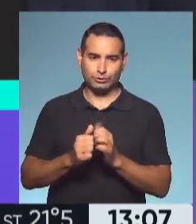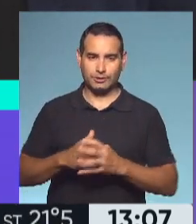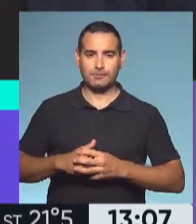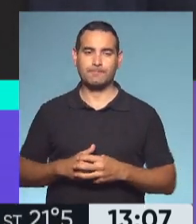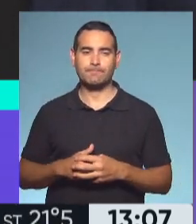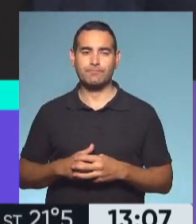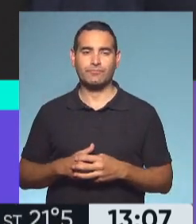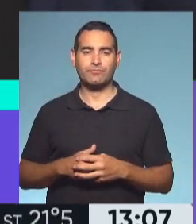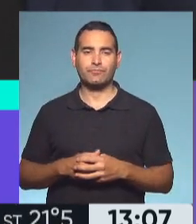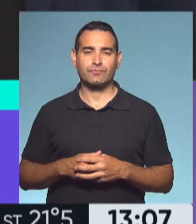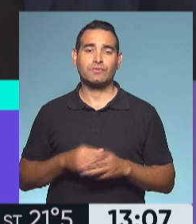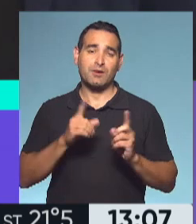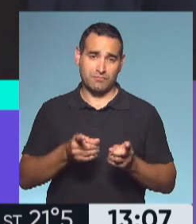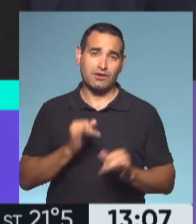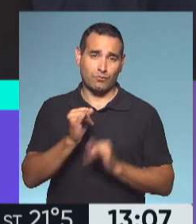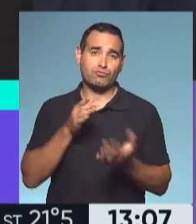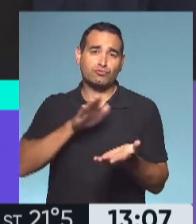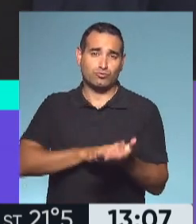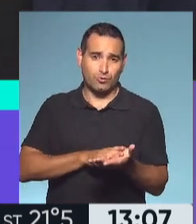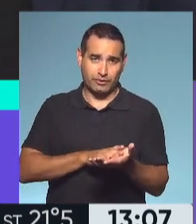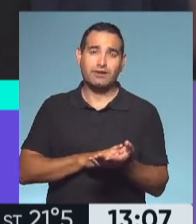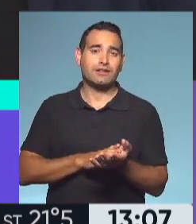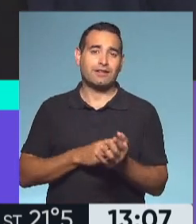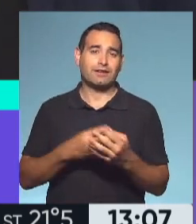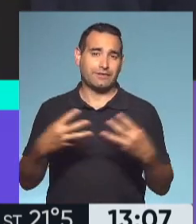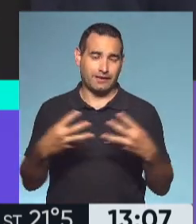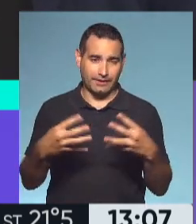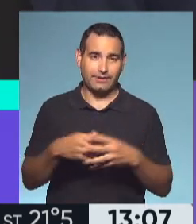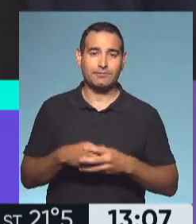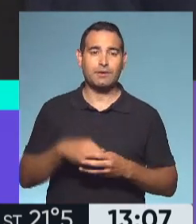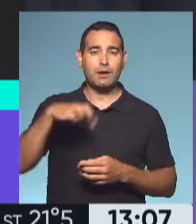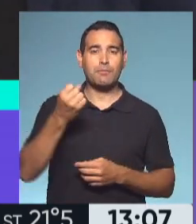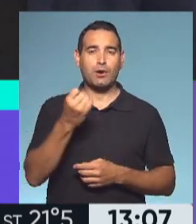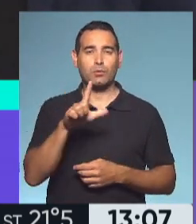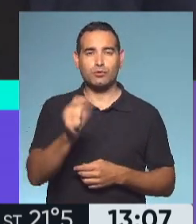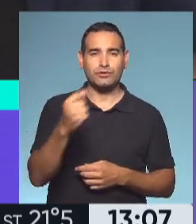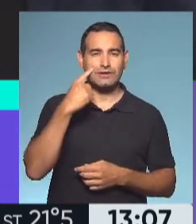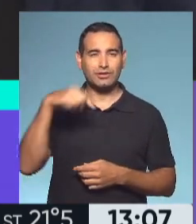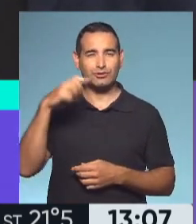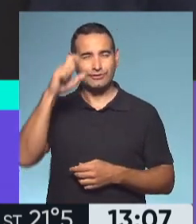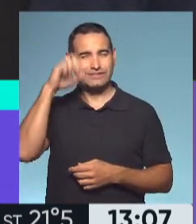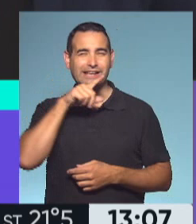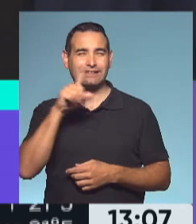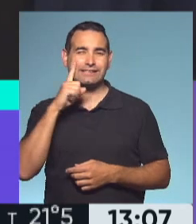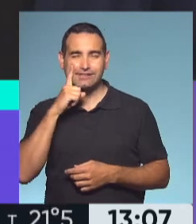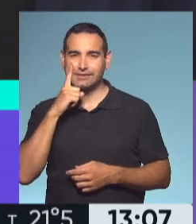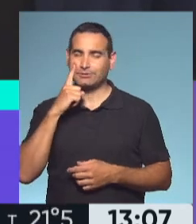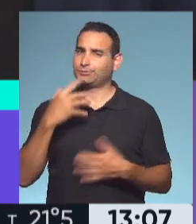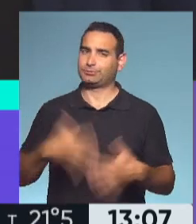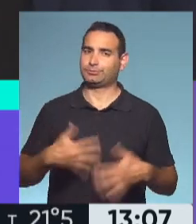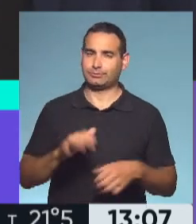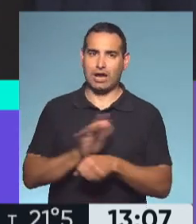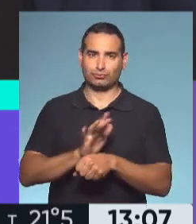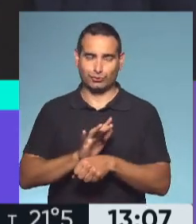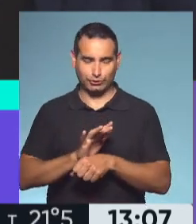Fuego, basada en la historia, la vida también de Edgardo Esteban, con Gastón Pauls, con Virginia Inocenti, con una fuerza tremenda,